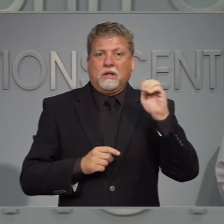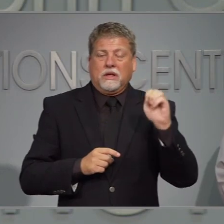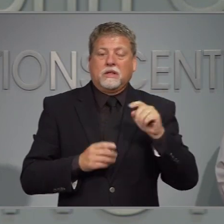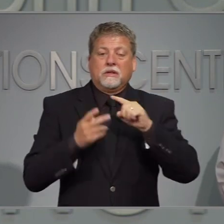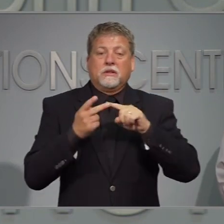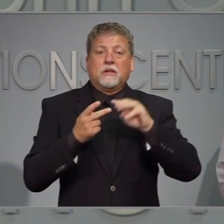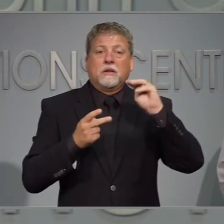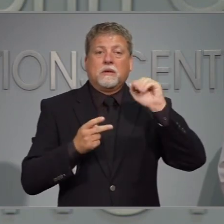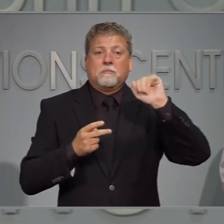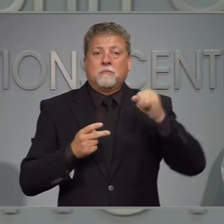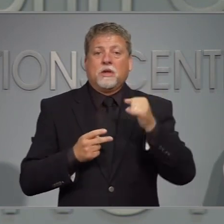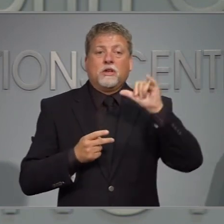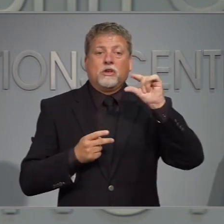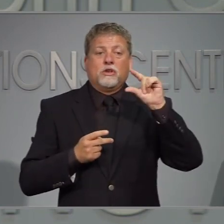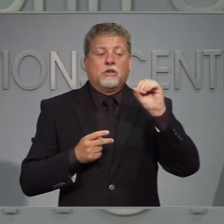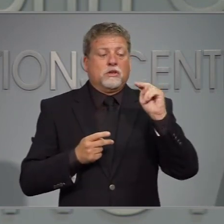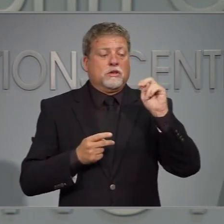pollo.